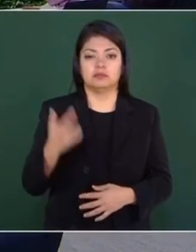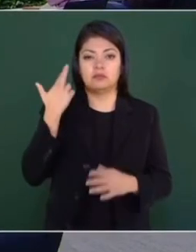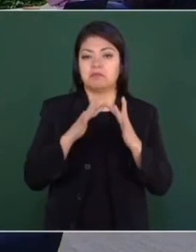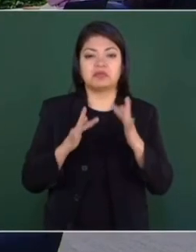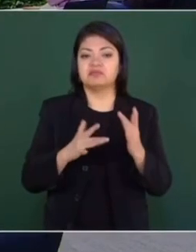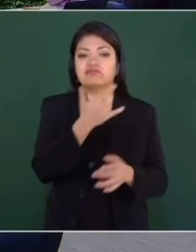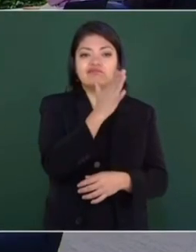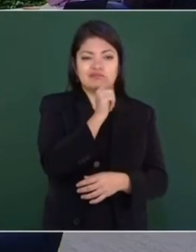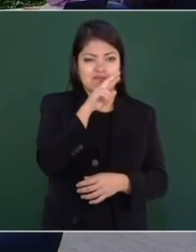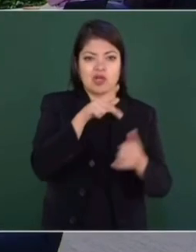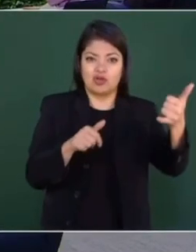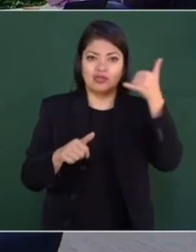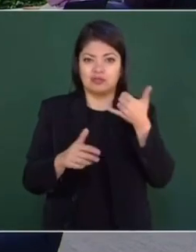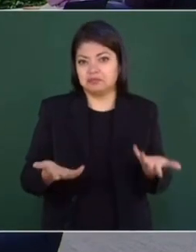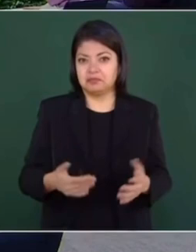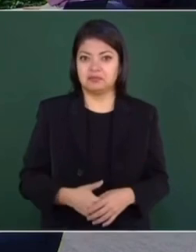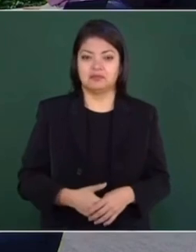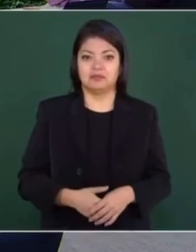¿No nos puede hablar por teléfono?